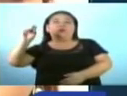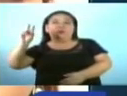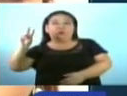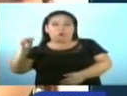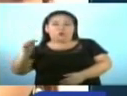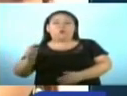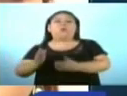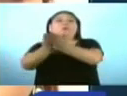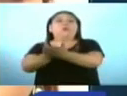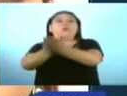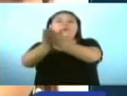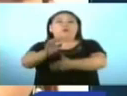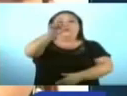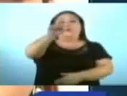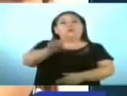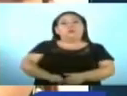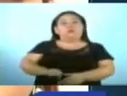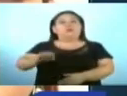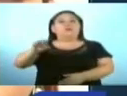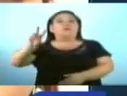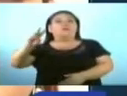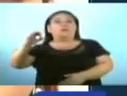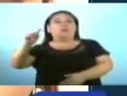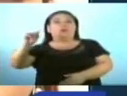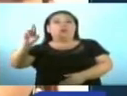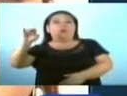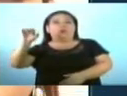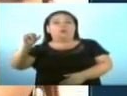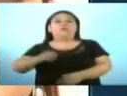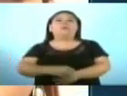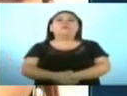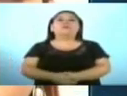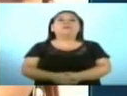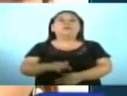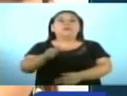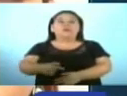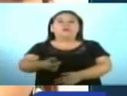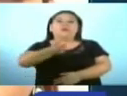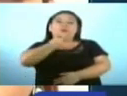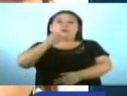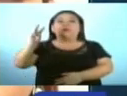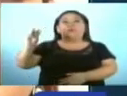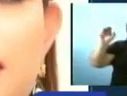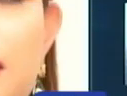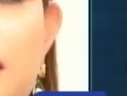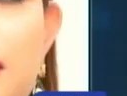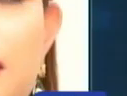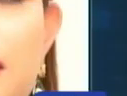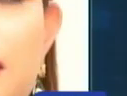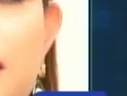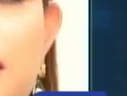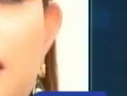Ideas. Y en la Unión Sur, Victoria Gutiérrez también de Nuevas Ideas. Este es un informe de Marciala Rivera.